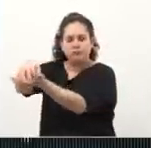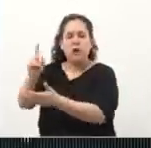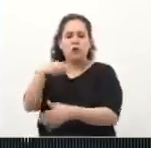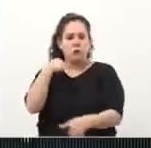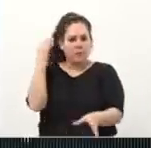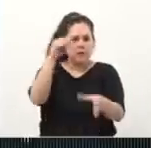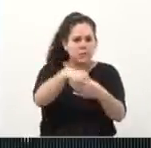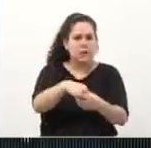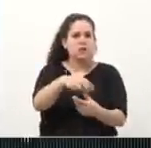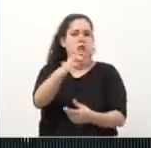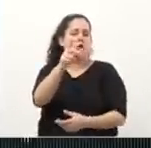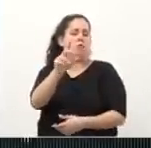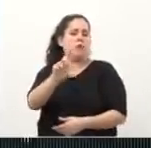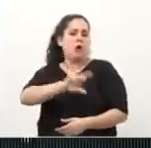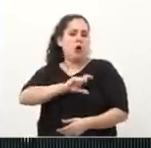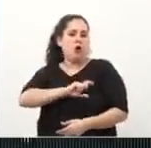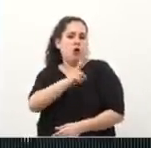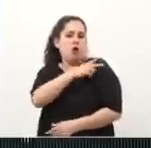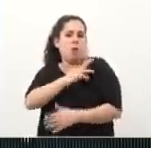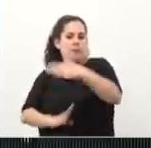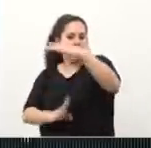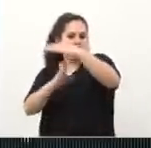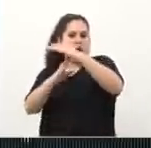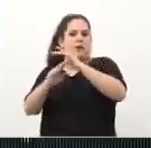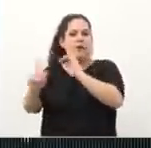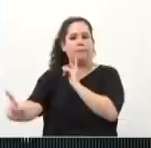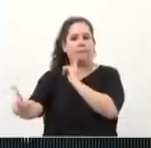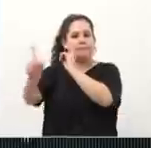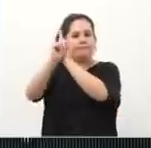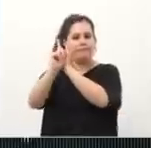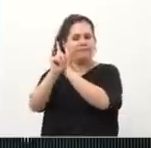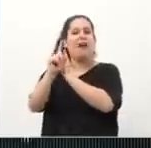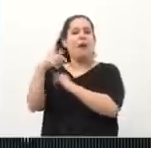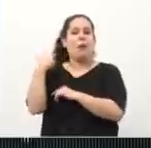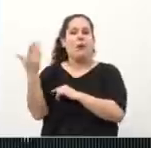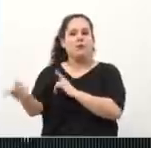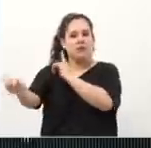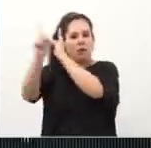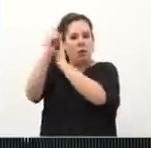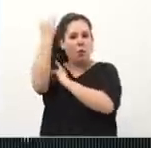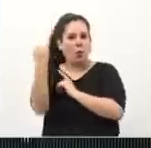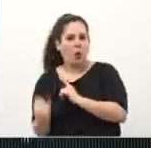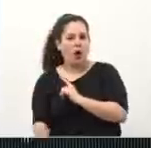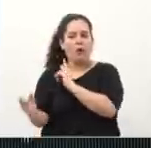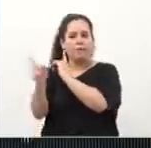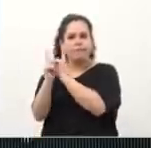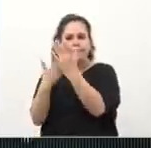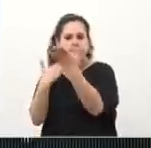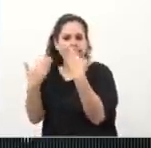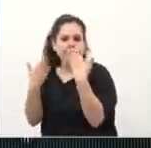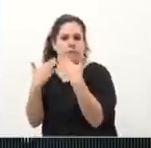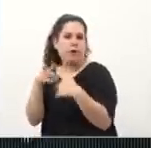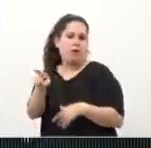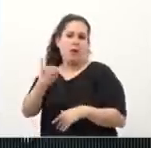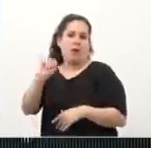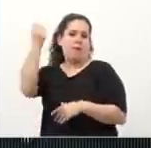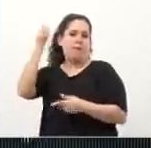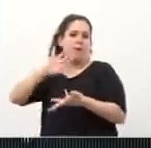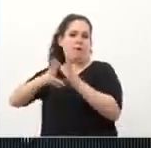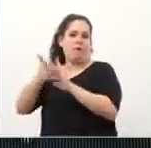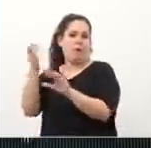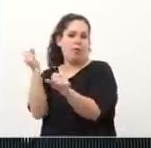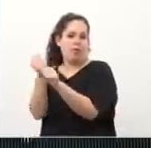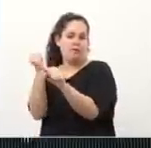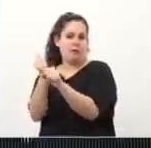comisarios reciben a los vecinos los primeros jueves de cada mes, porque así, cara a cara, es la mejor manera de trabajar, como hacemos en todos los temas.